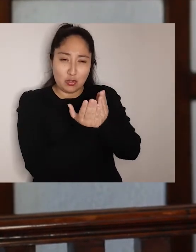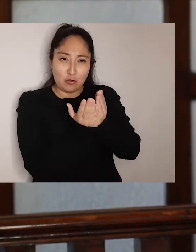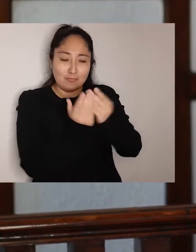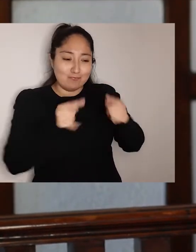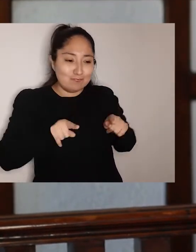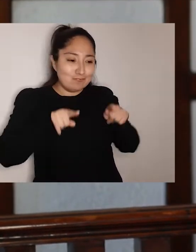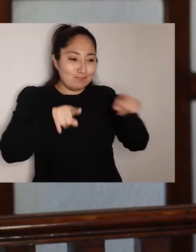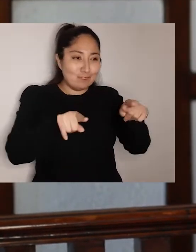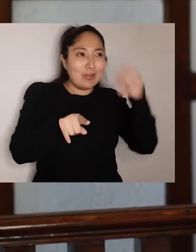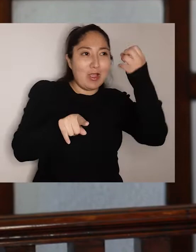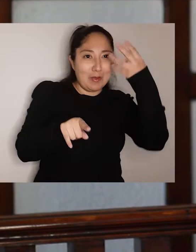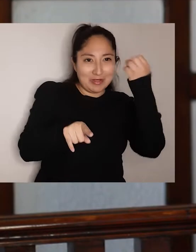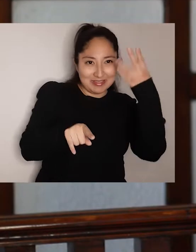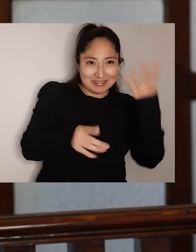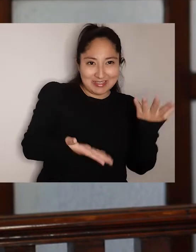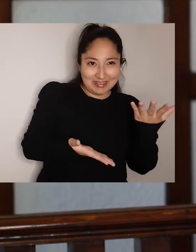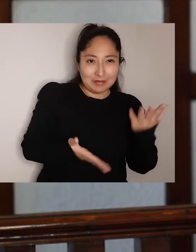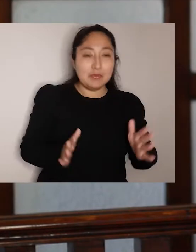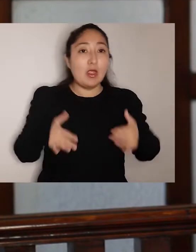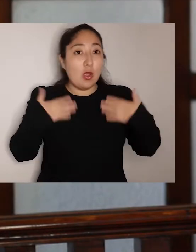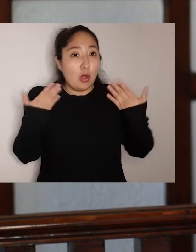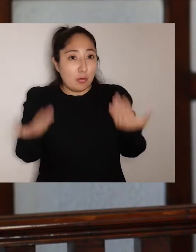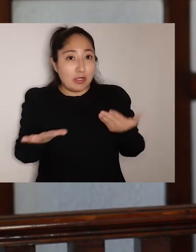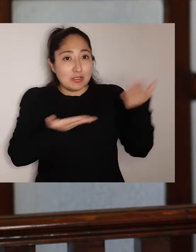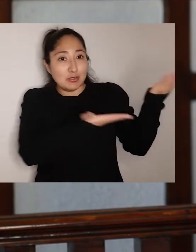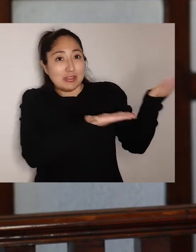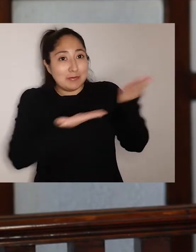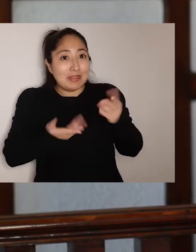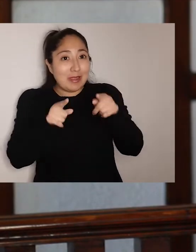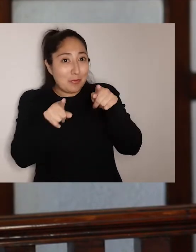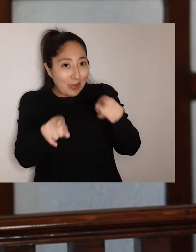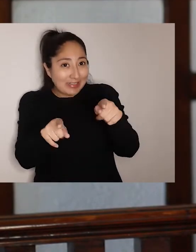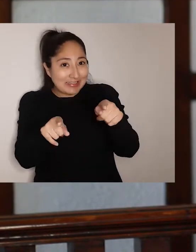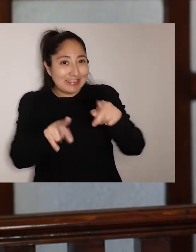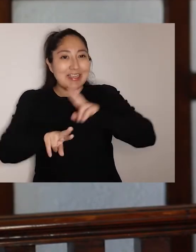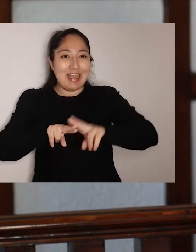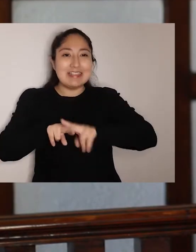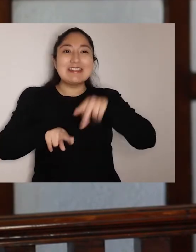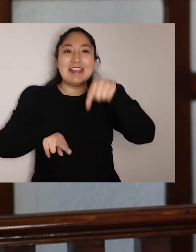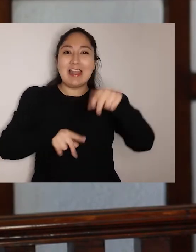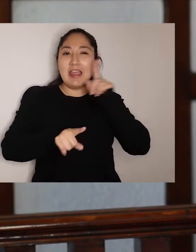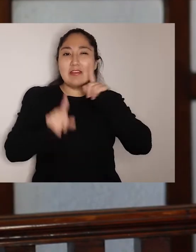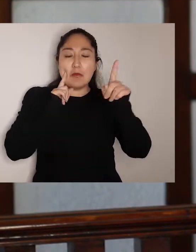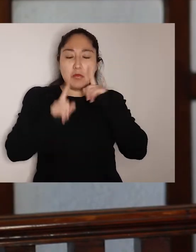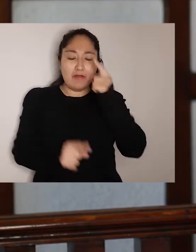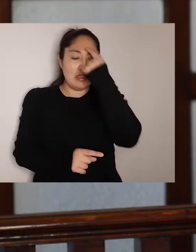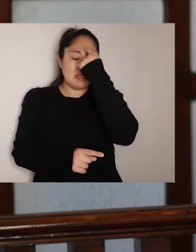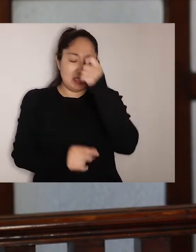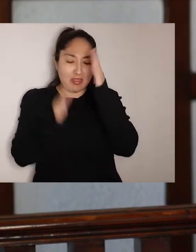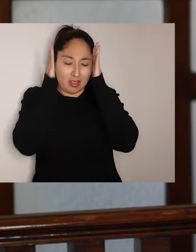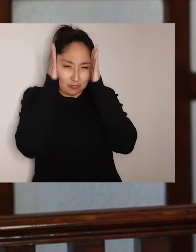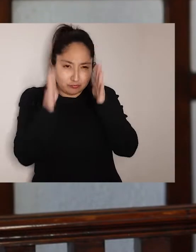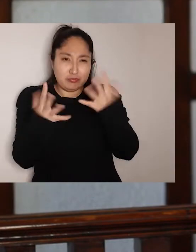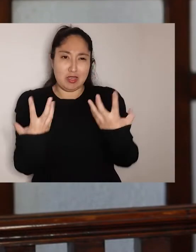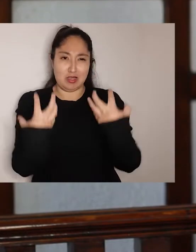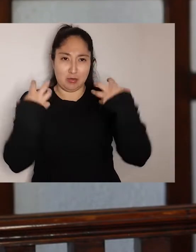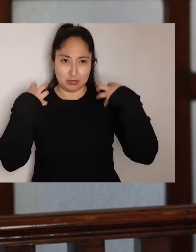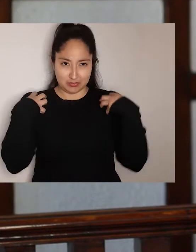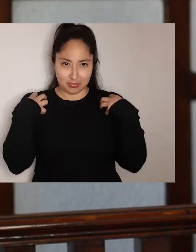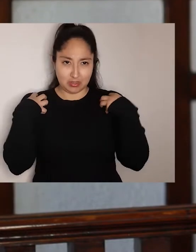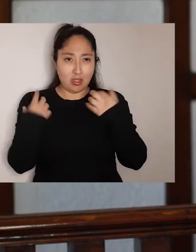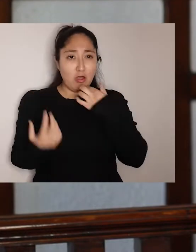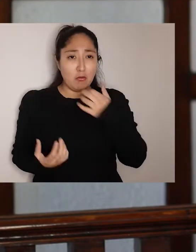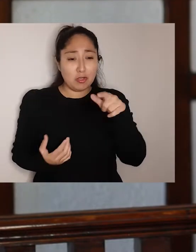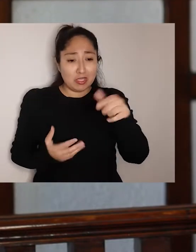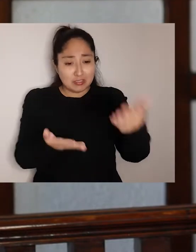contenidos propios de cada programa. Por ello, te invitamos a rendir estas evaluaciones con seriedad, dedicación y responsabilidad,